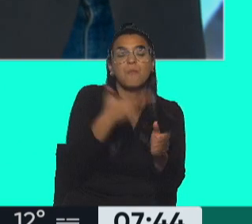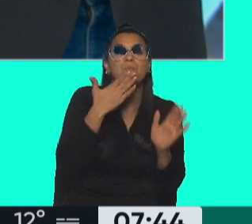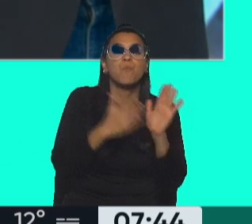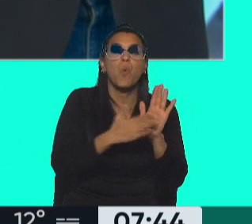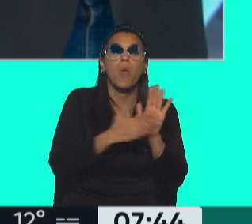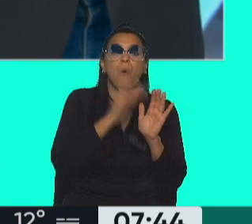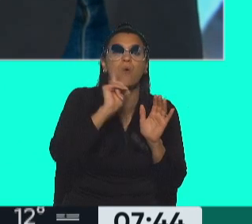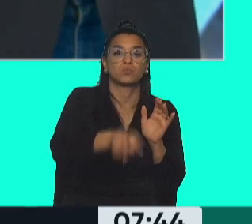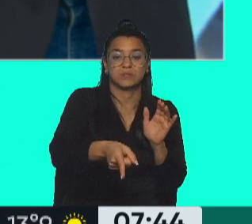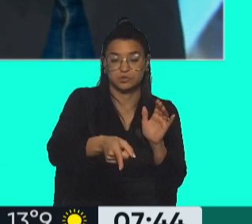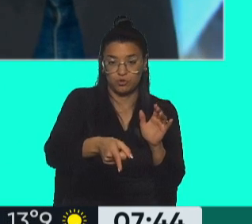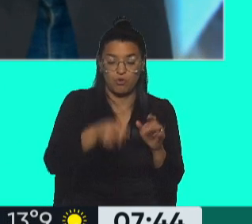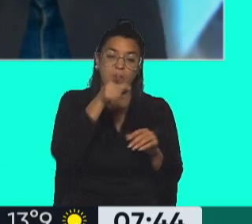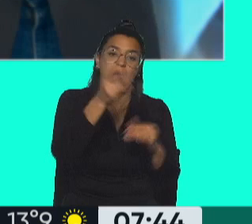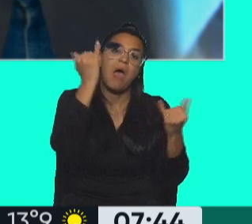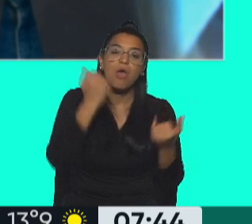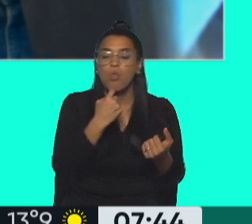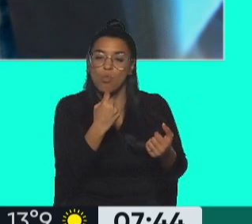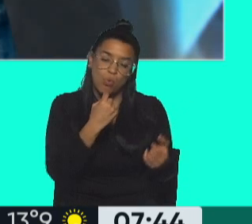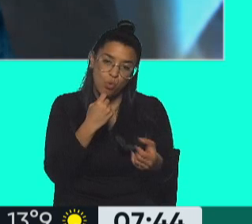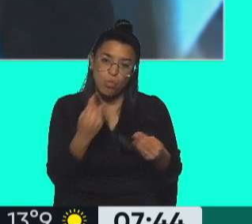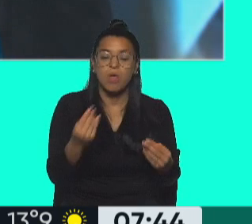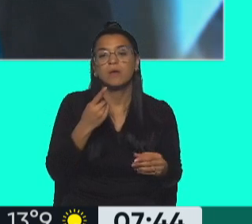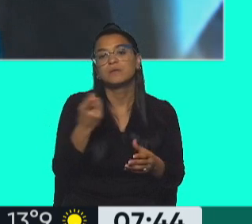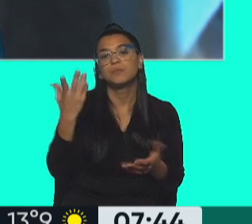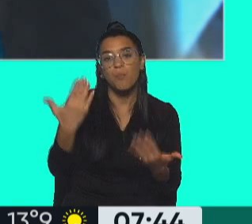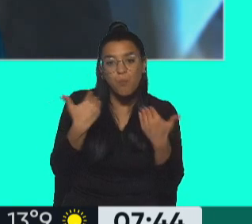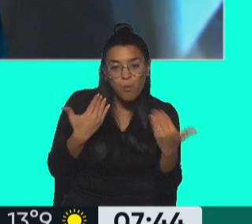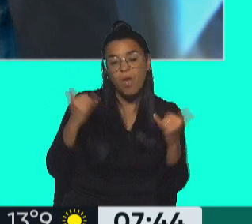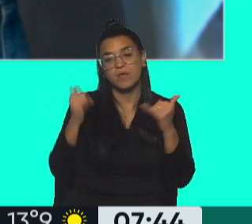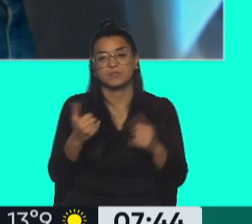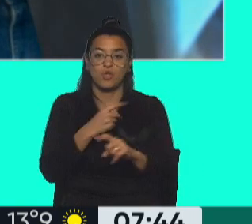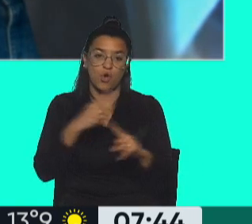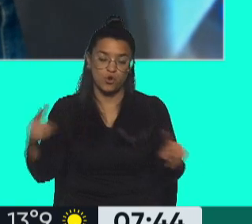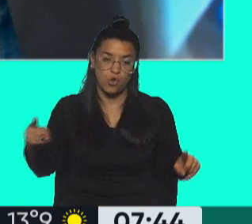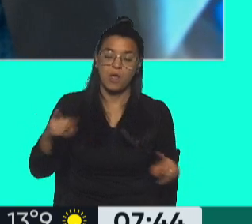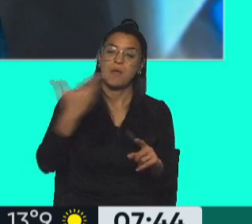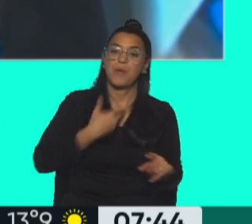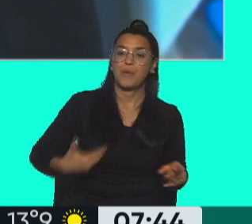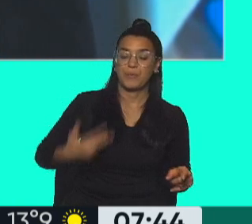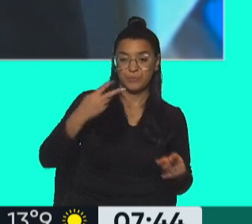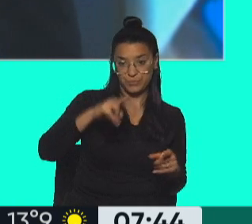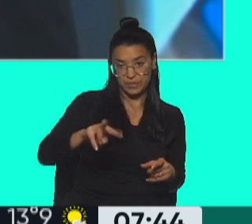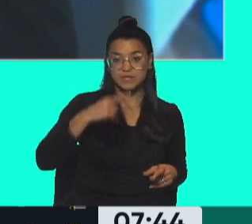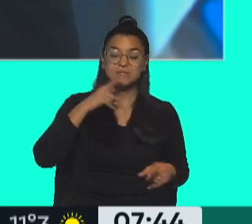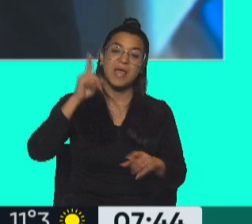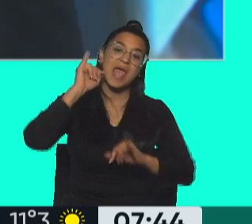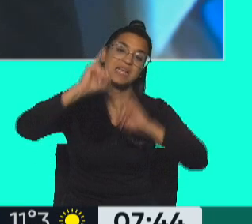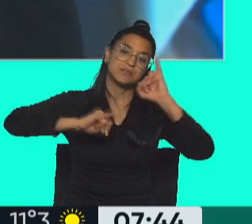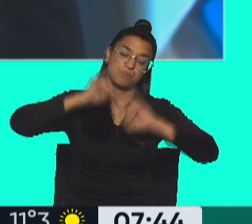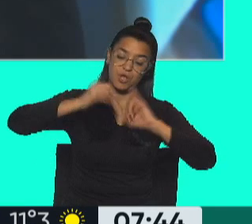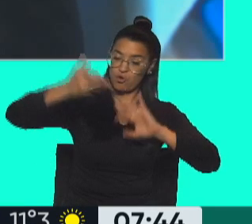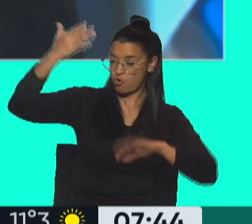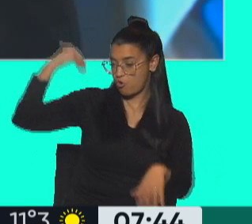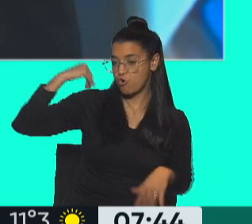de acusación. Ahí hay un cuestionamiento respecto de si se puede o no se puede esto. La vicepresidenta explicó el otro